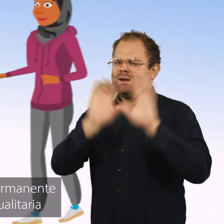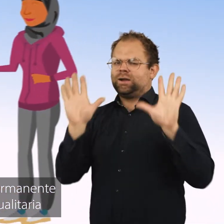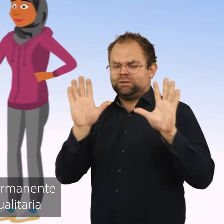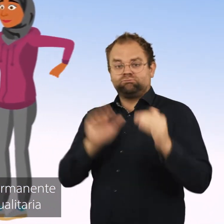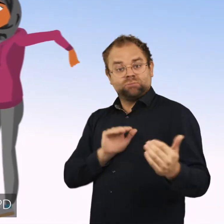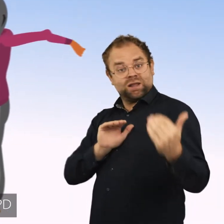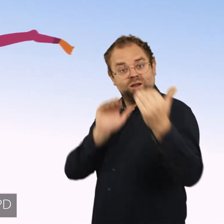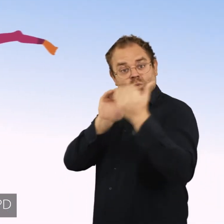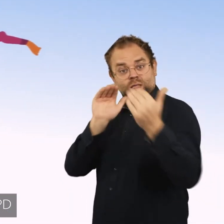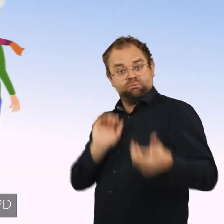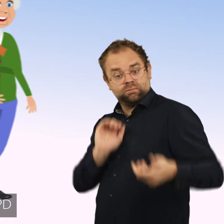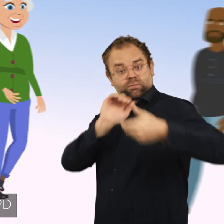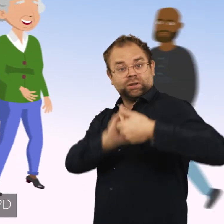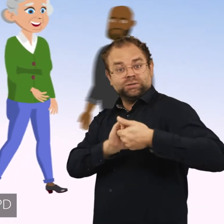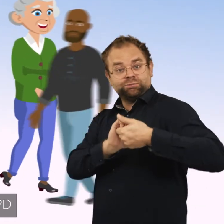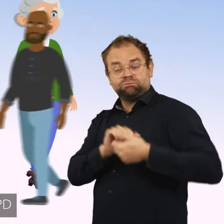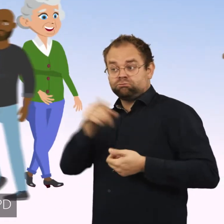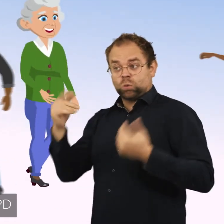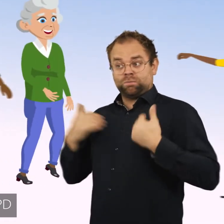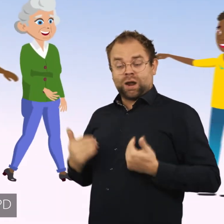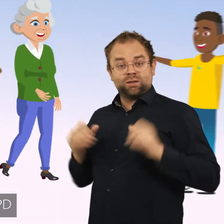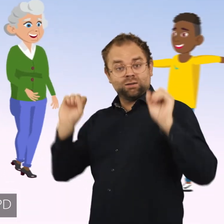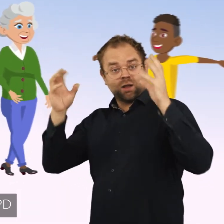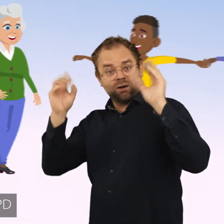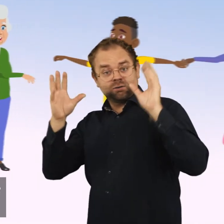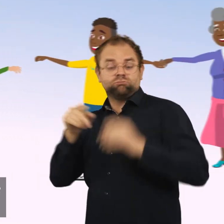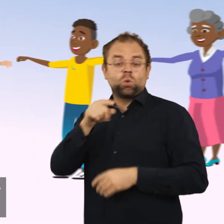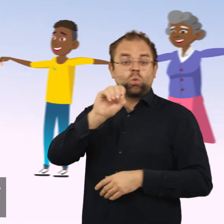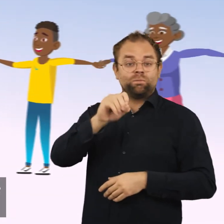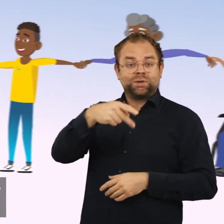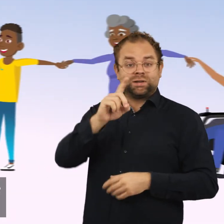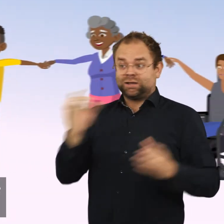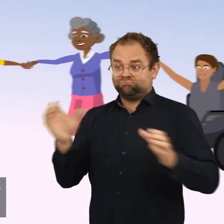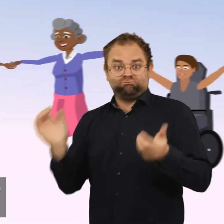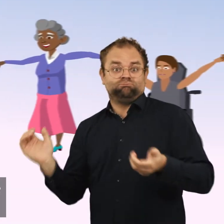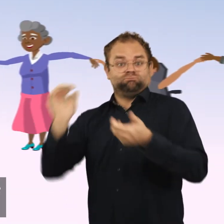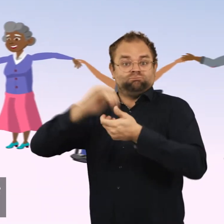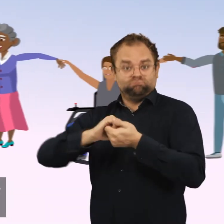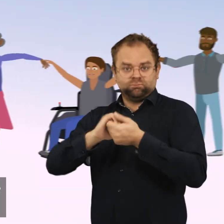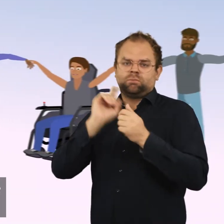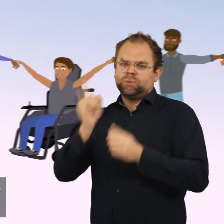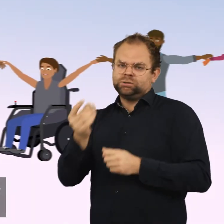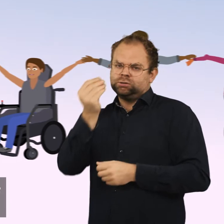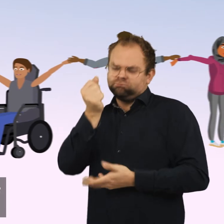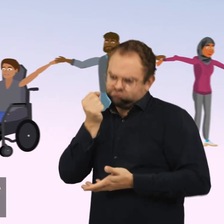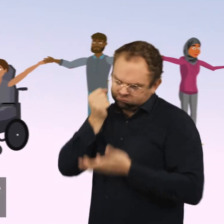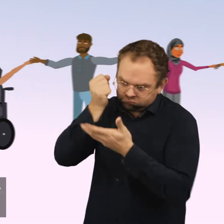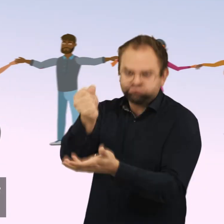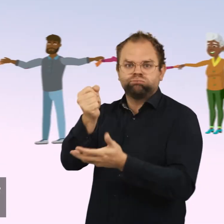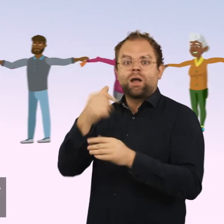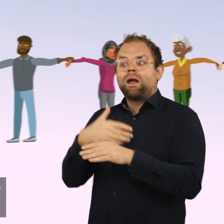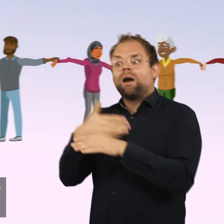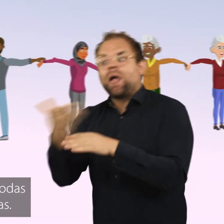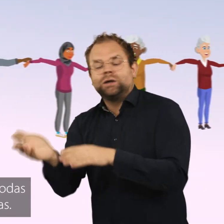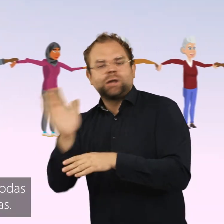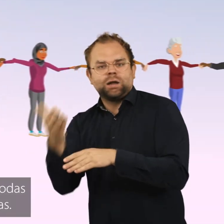alianza sea igualitaria entre los actores humanitarios y las OPD debe ser financiada completamente y establecida antes de la crisis.